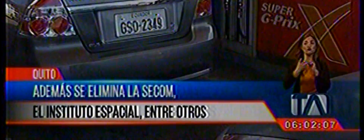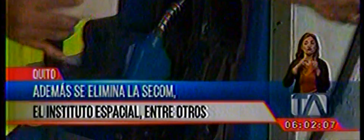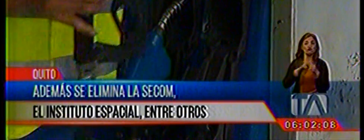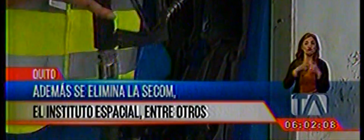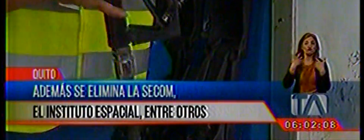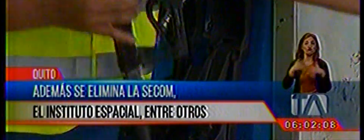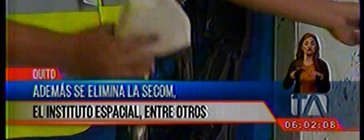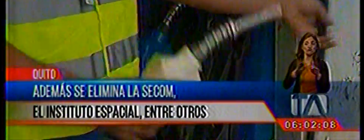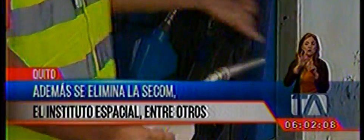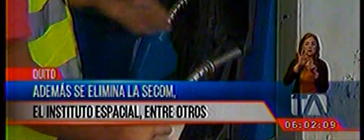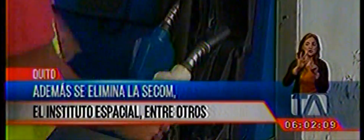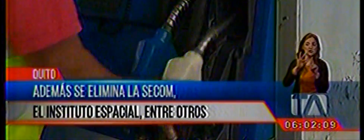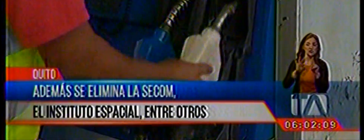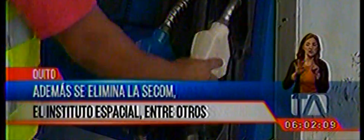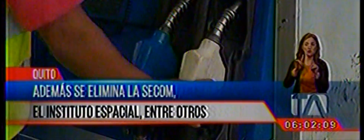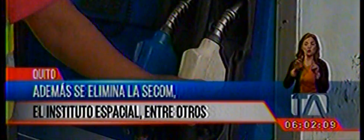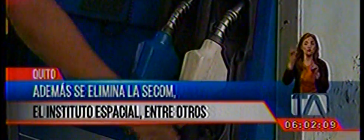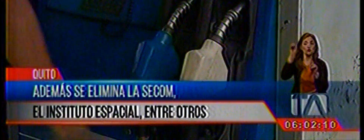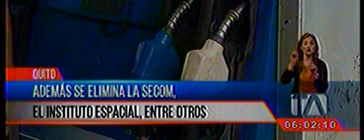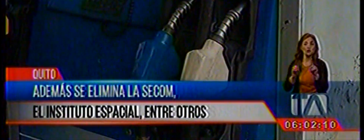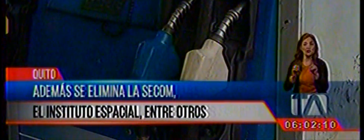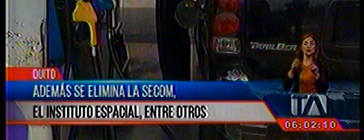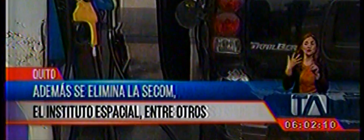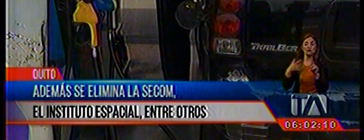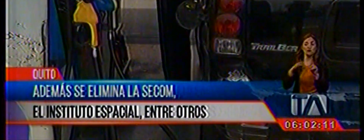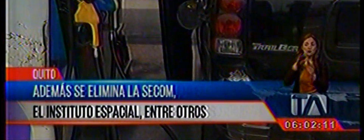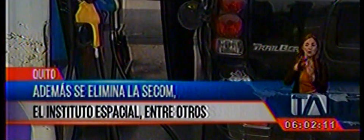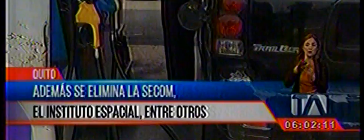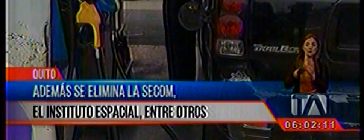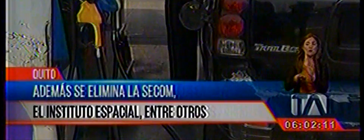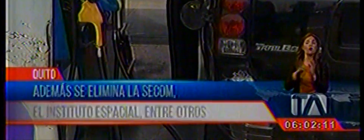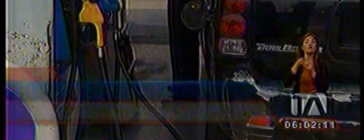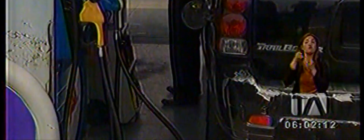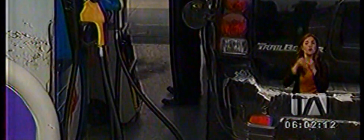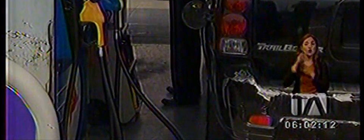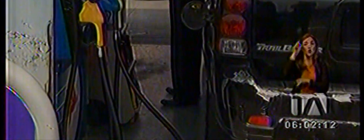menos del 1% del PBI al finalizar el gobierno.